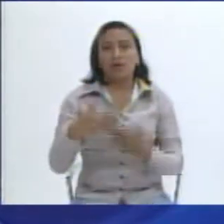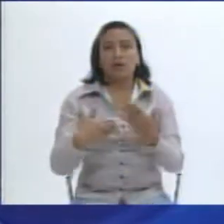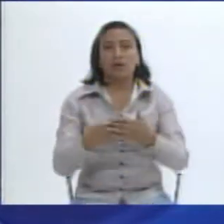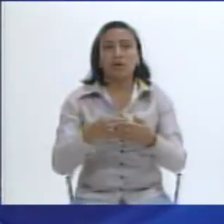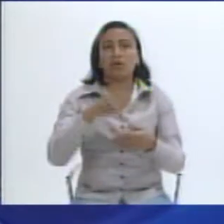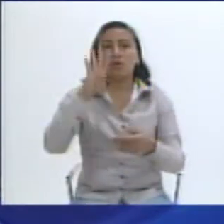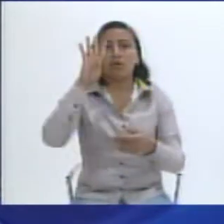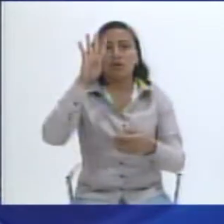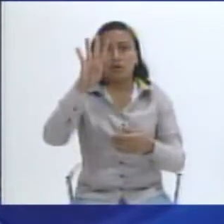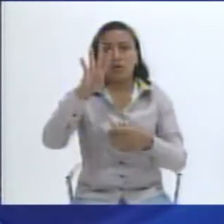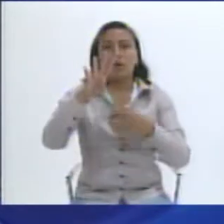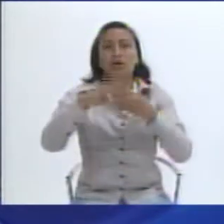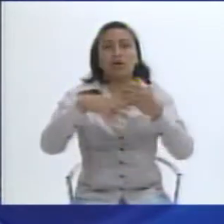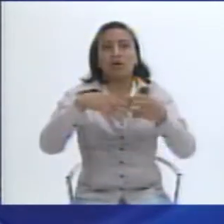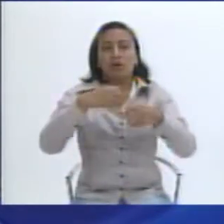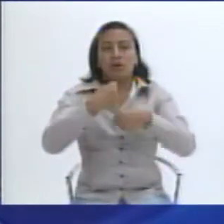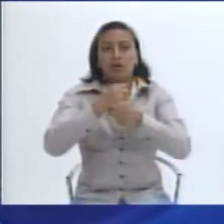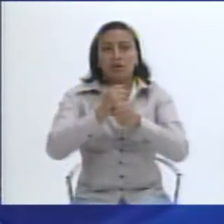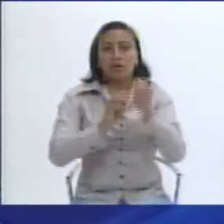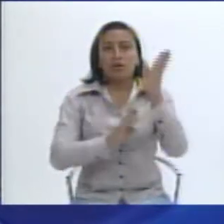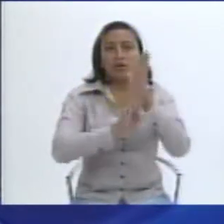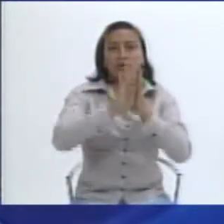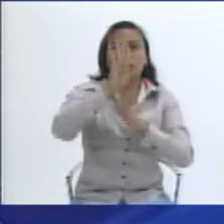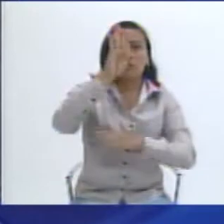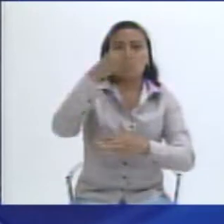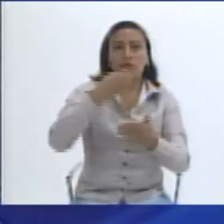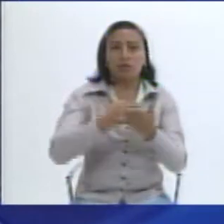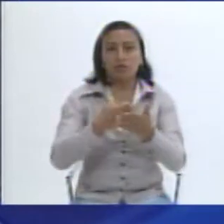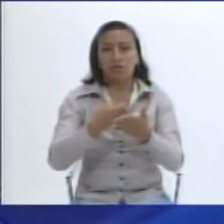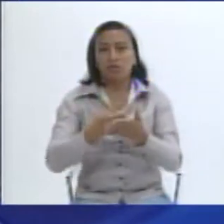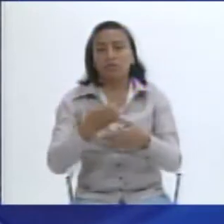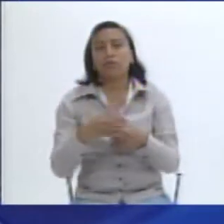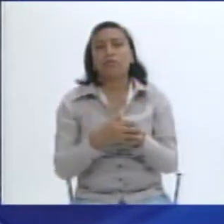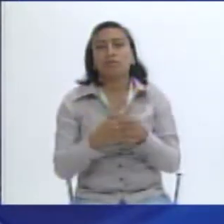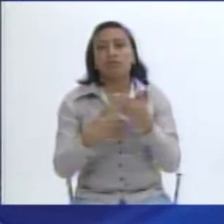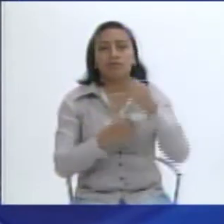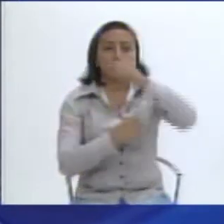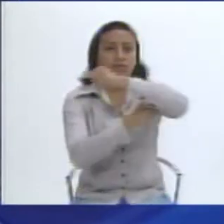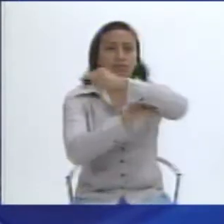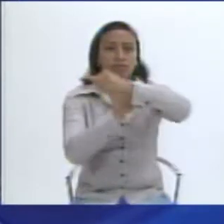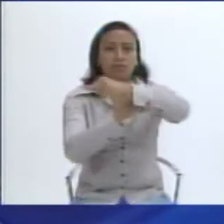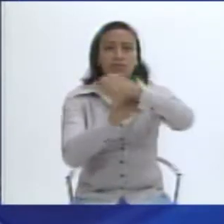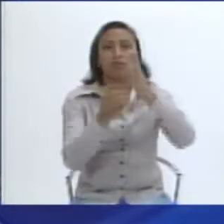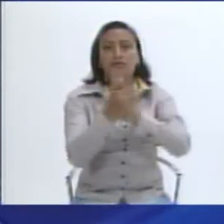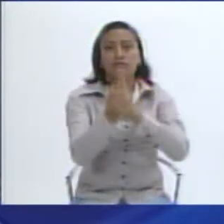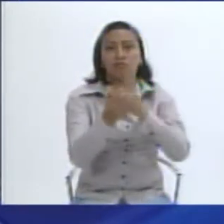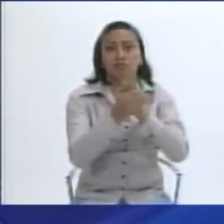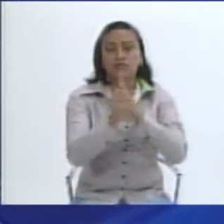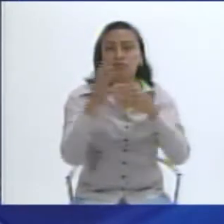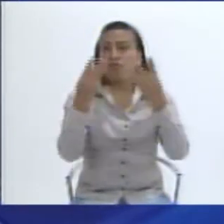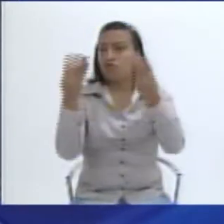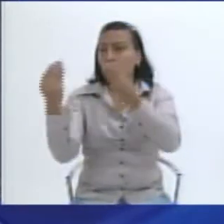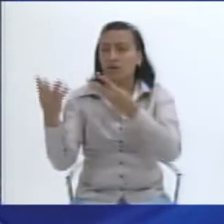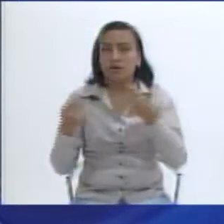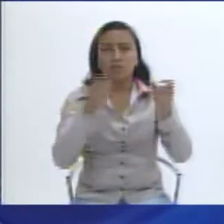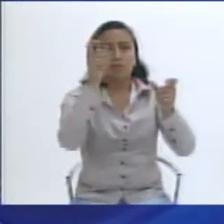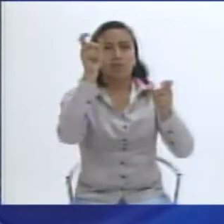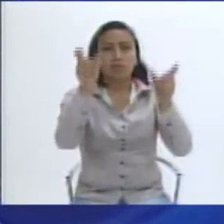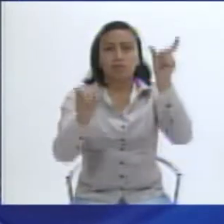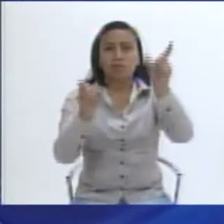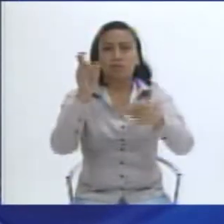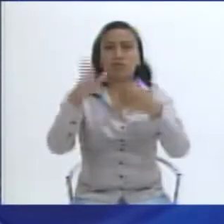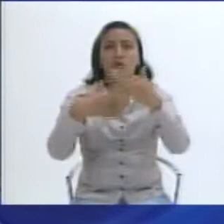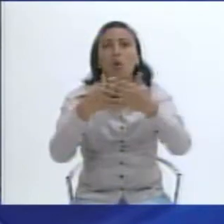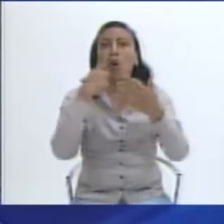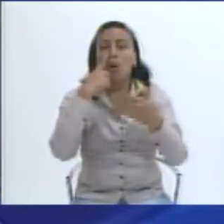desarrollo productivo, por ejemplo, hemos fortalecido las capacidades de muchísima gente, hombres, mujeres